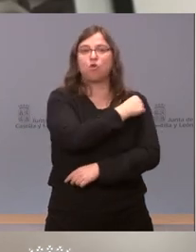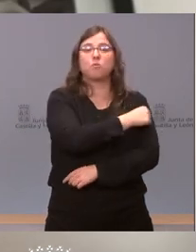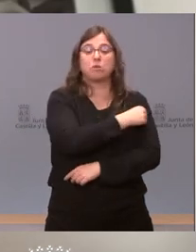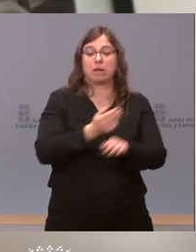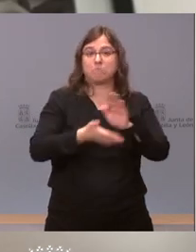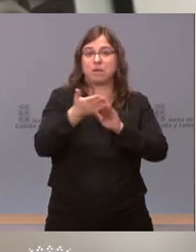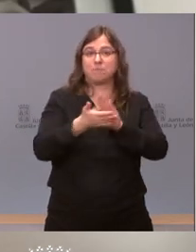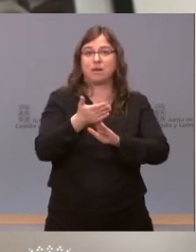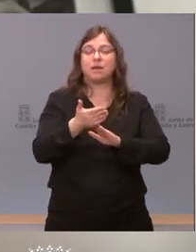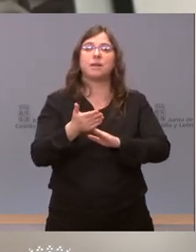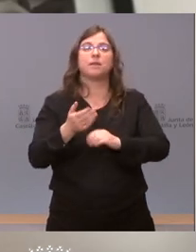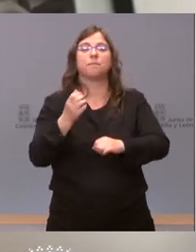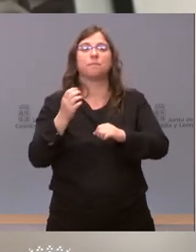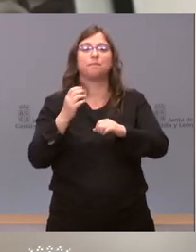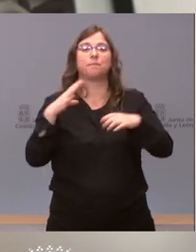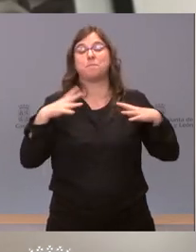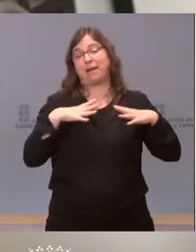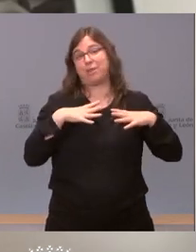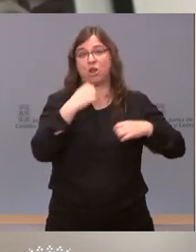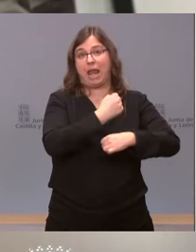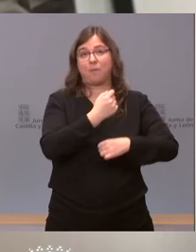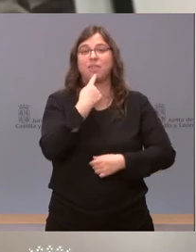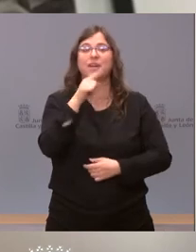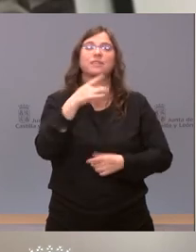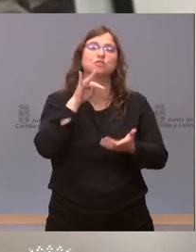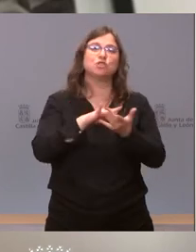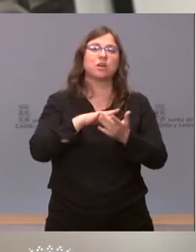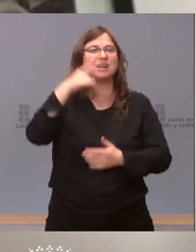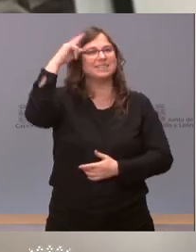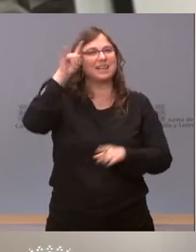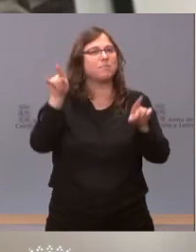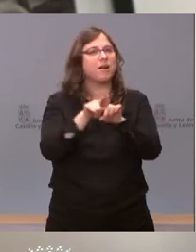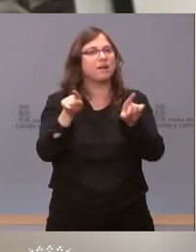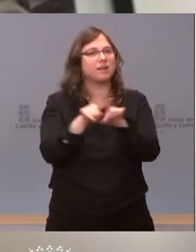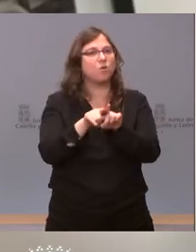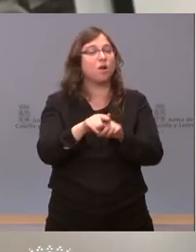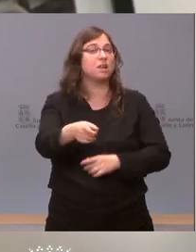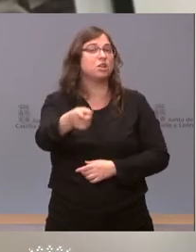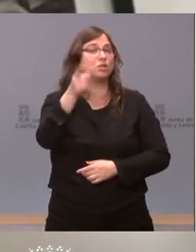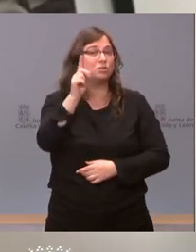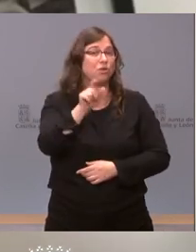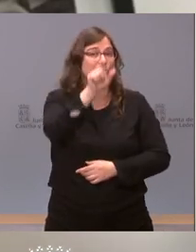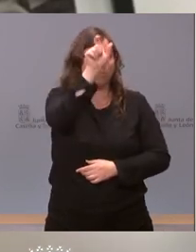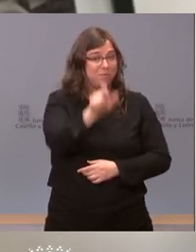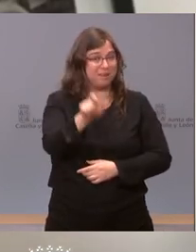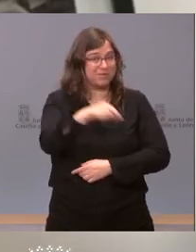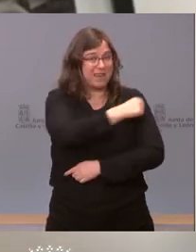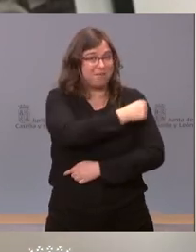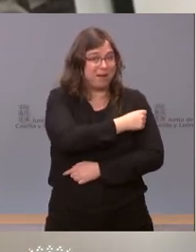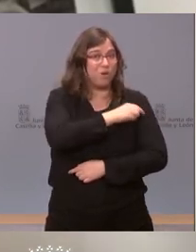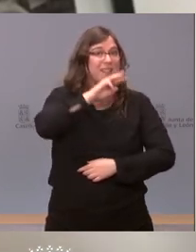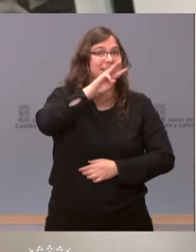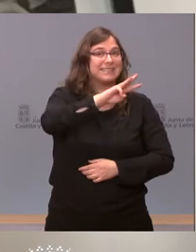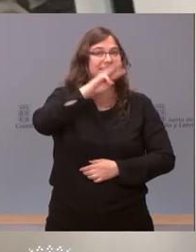vacaciones de Navidad y Salamanca en concreto la afronta afronta esta etapa con la vacunación solo del 33% de los mayores de 80